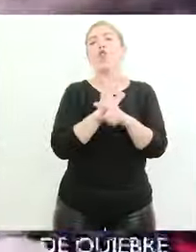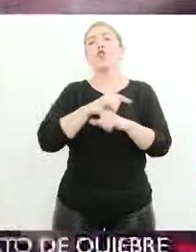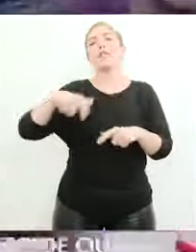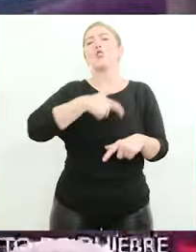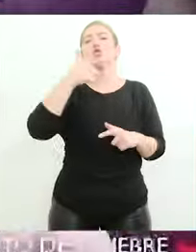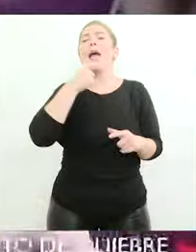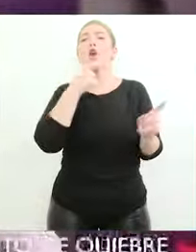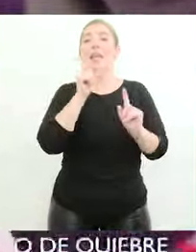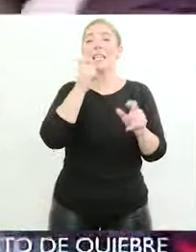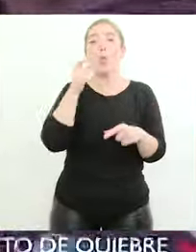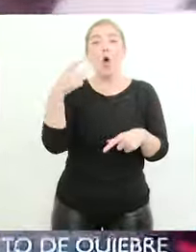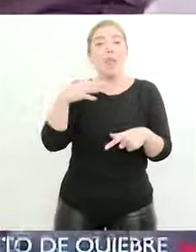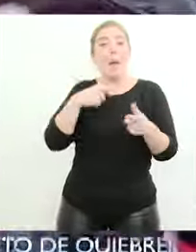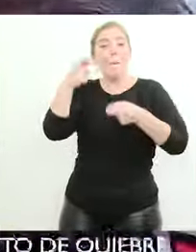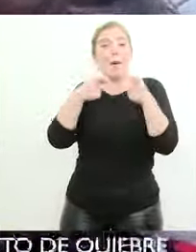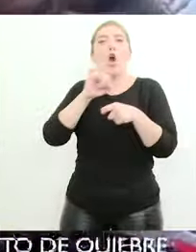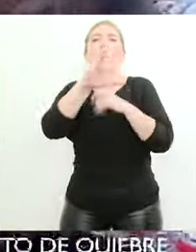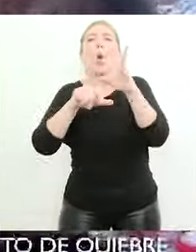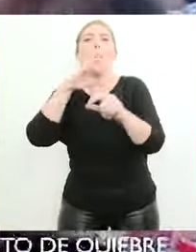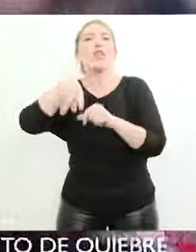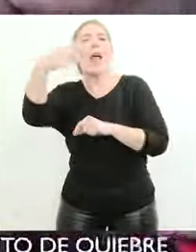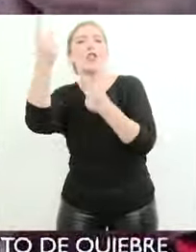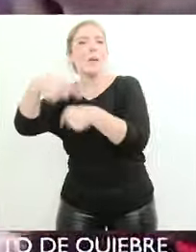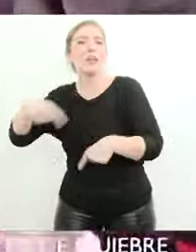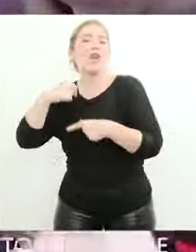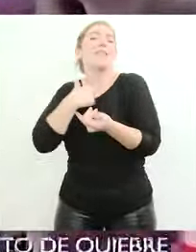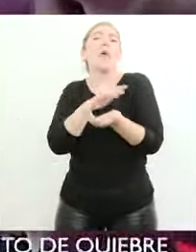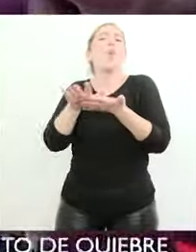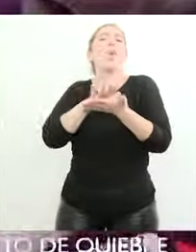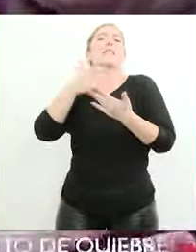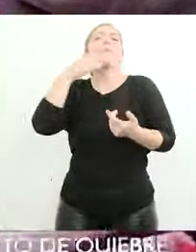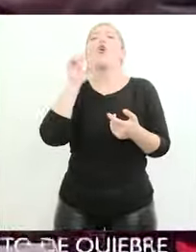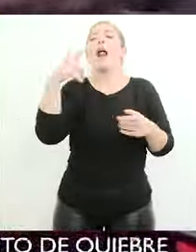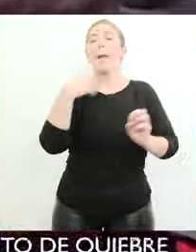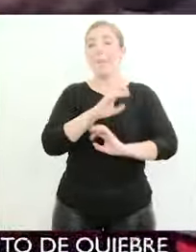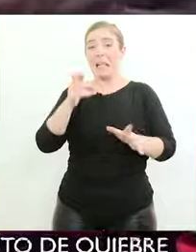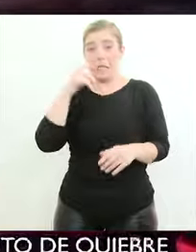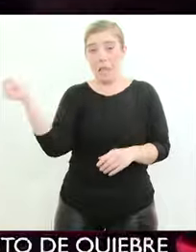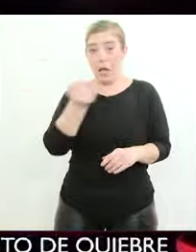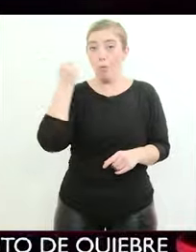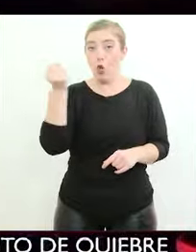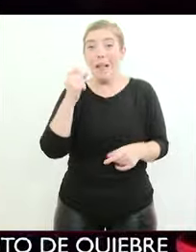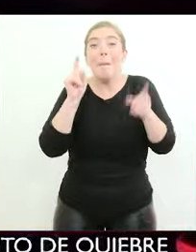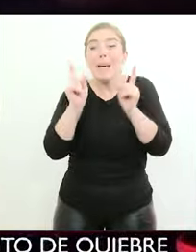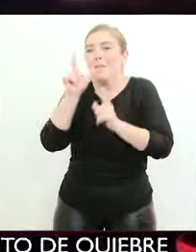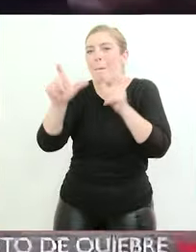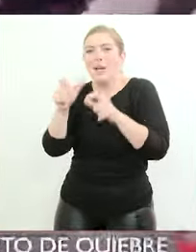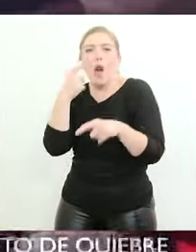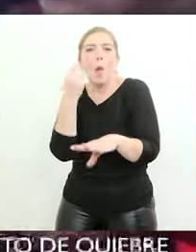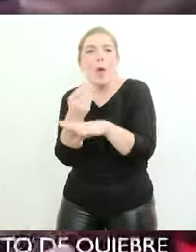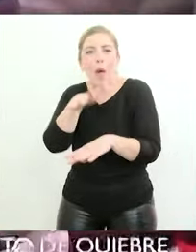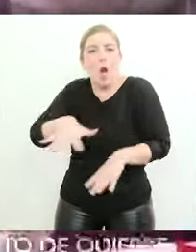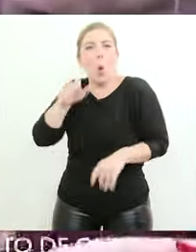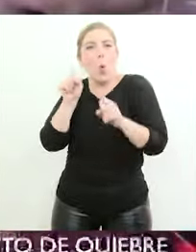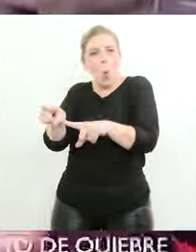lo tenés que financiar robándole a otros entonces tiene una base moral y es que está mal es decir si es tan importante los propios que están en ese lugar y los